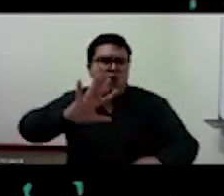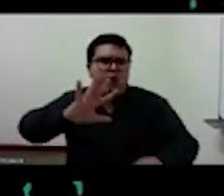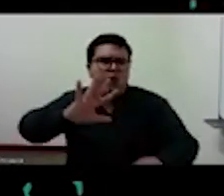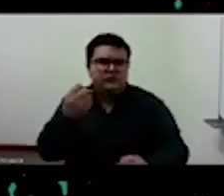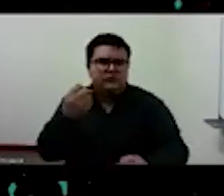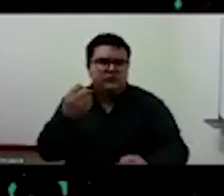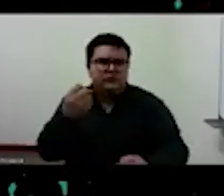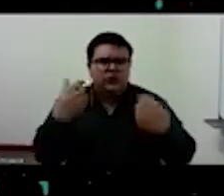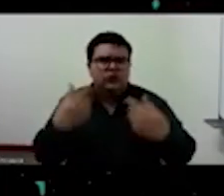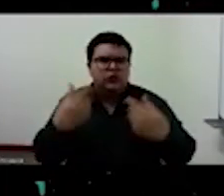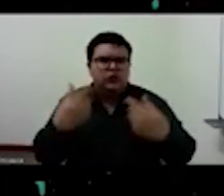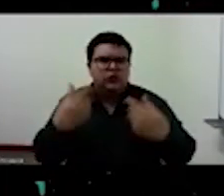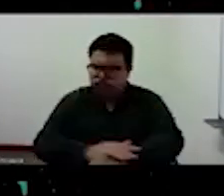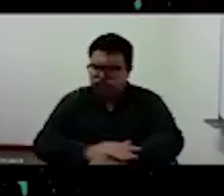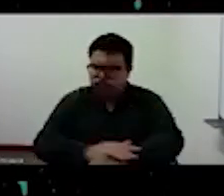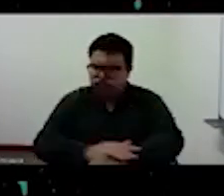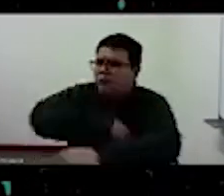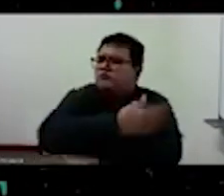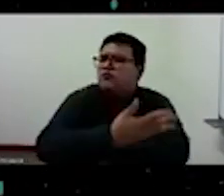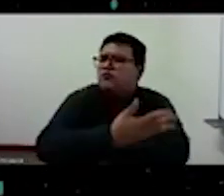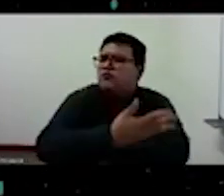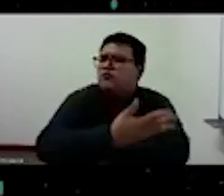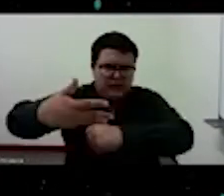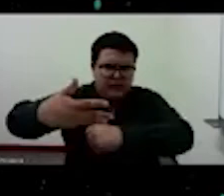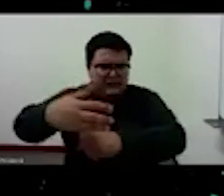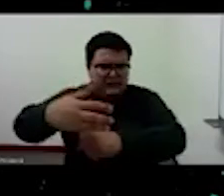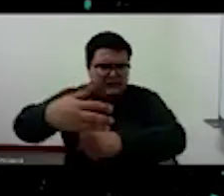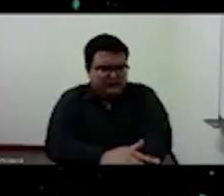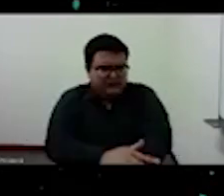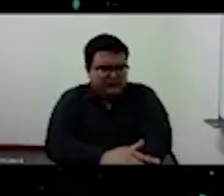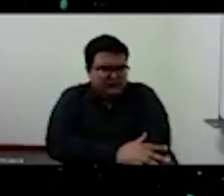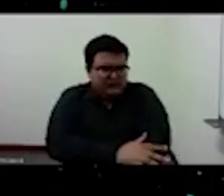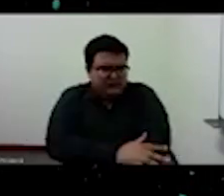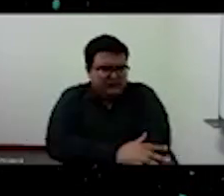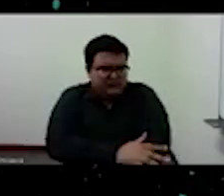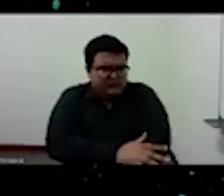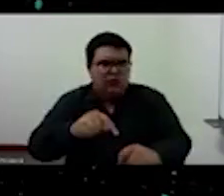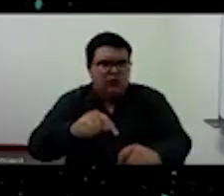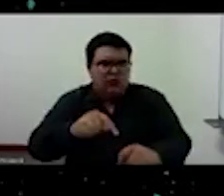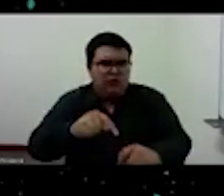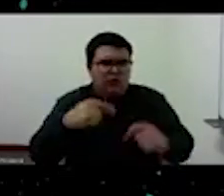de la poesía la poesía como